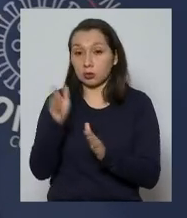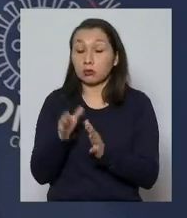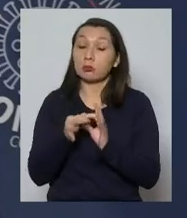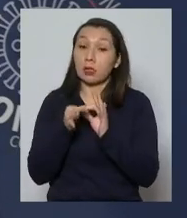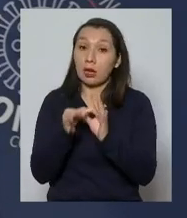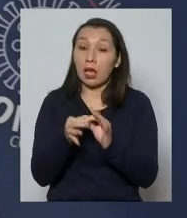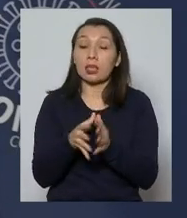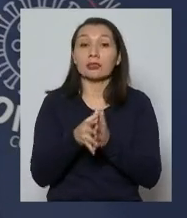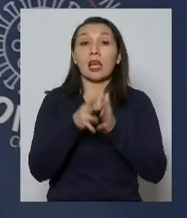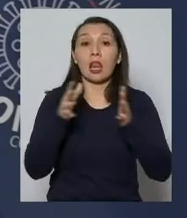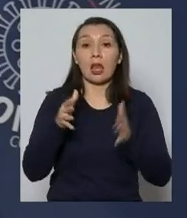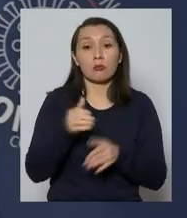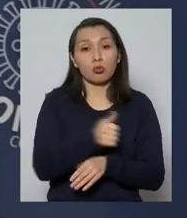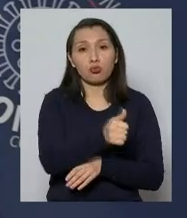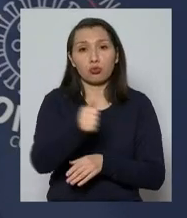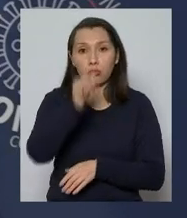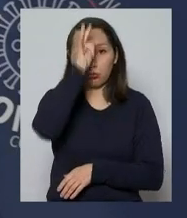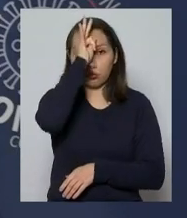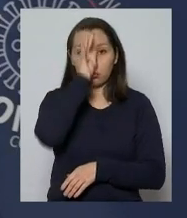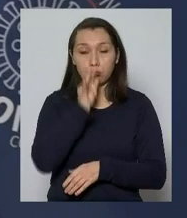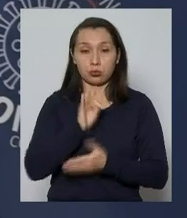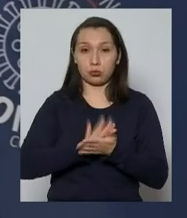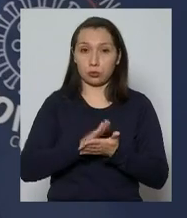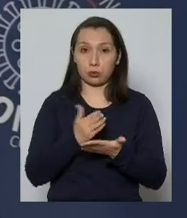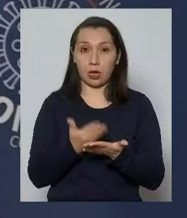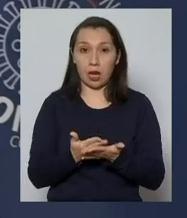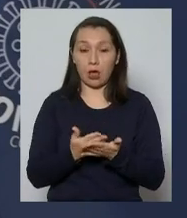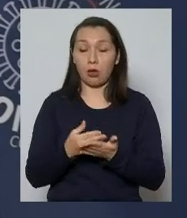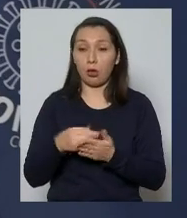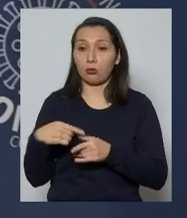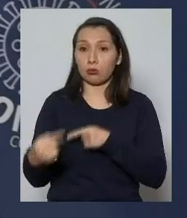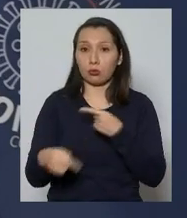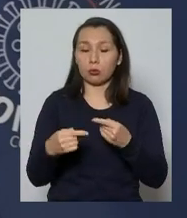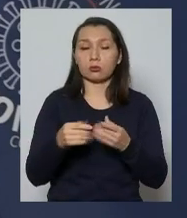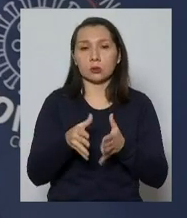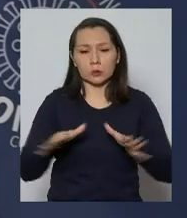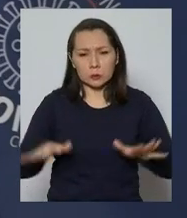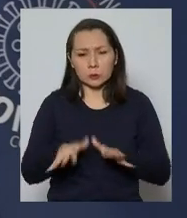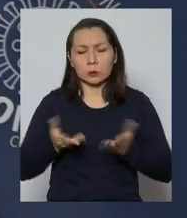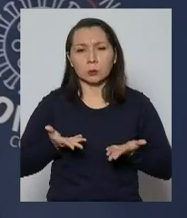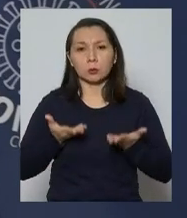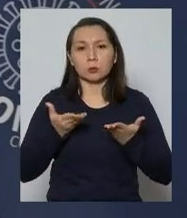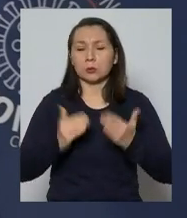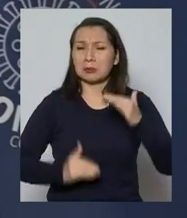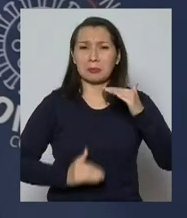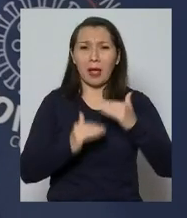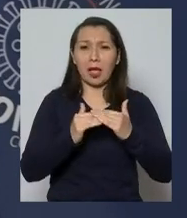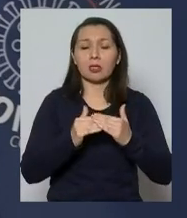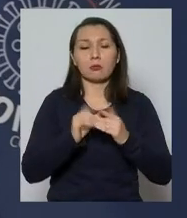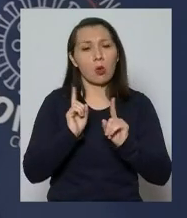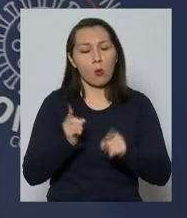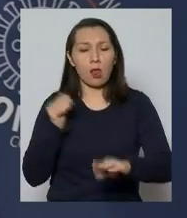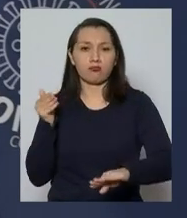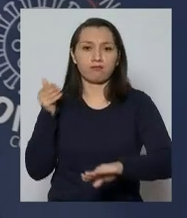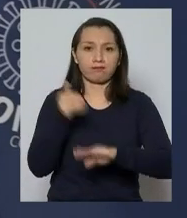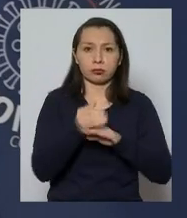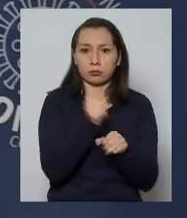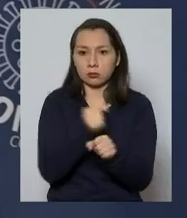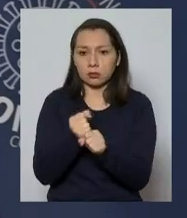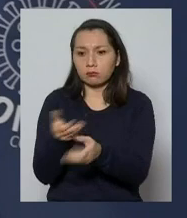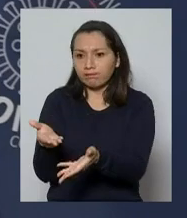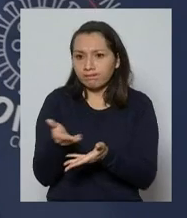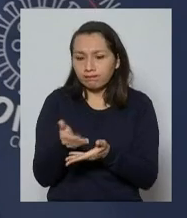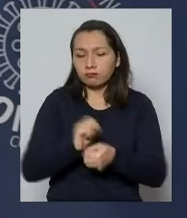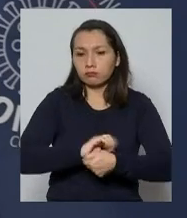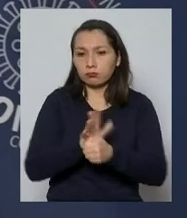enormemente a todos los funcionarios de salud que han dado el máximo por estar en sus puertos de trabajo, por atender